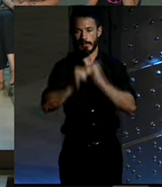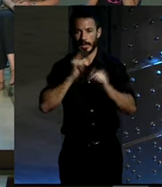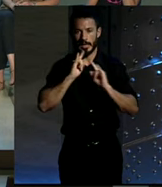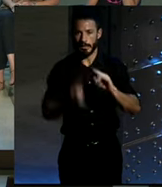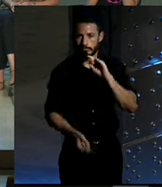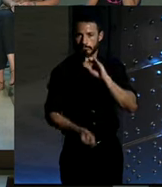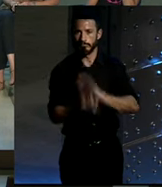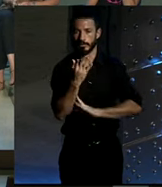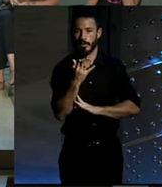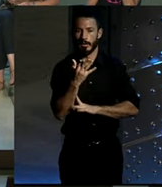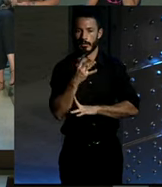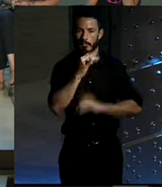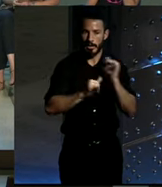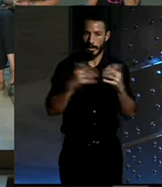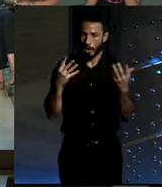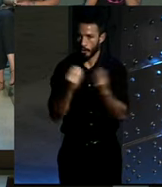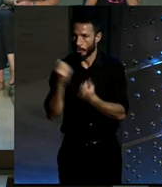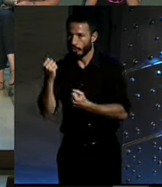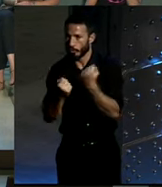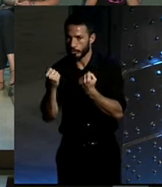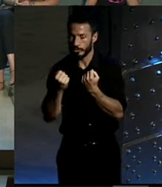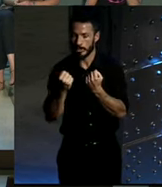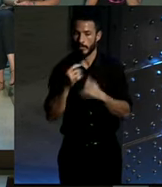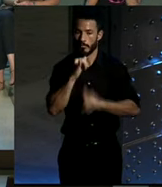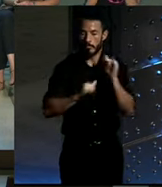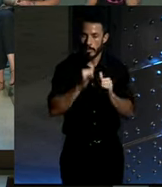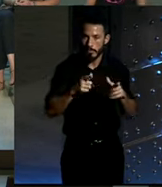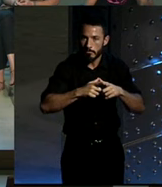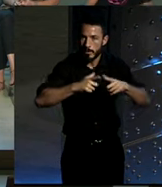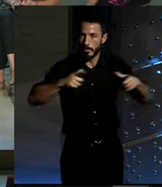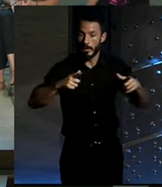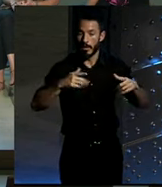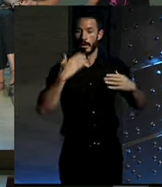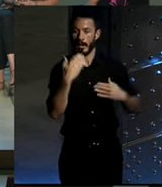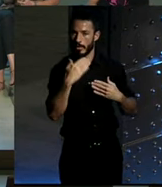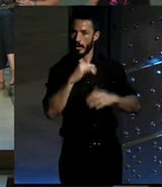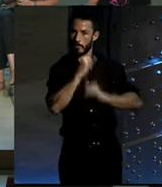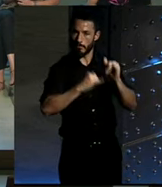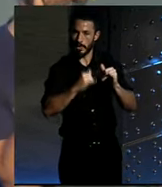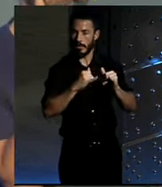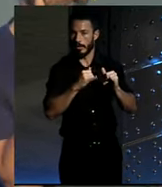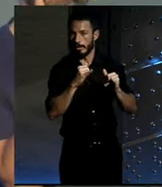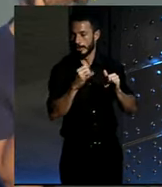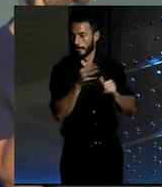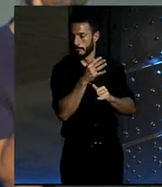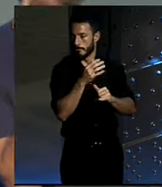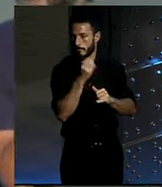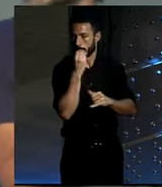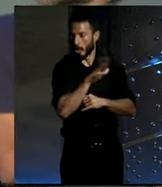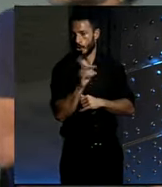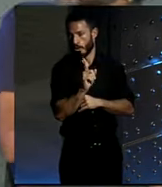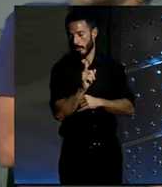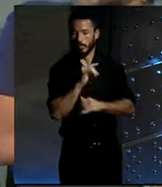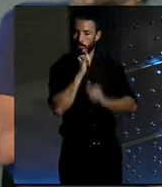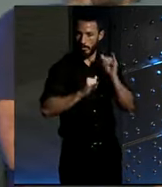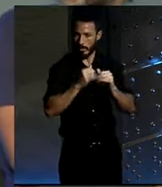a popularizar la bici a través de unas bicis que ya hemos comentado que no son las bicis ideales? Pero tú tienes en frente de casa...